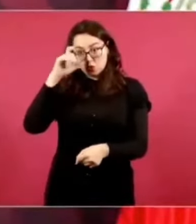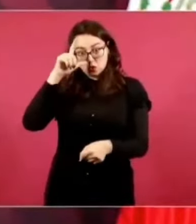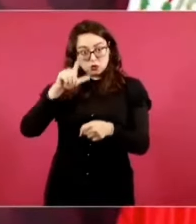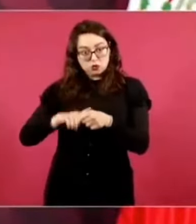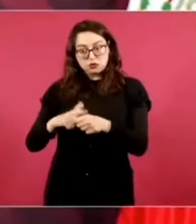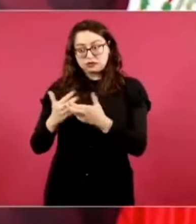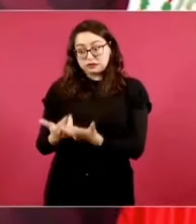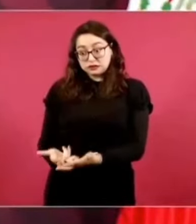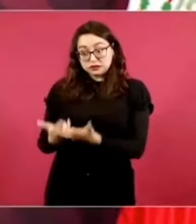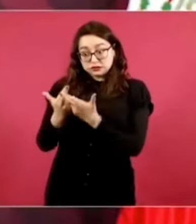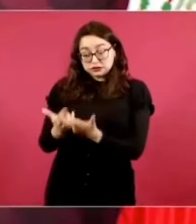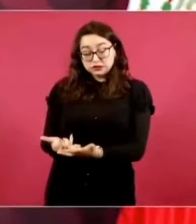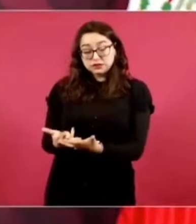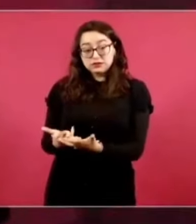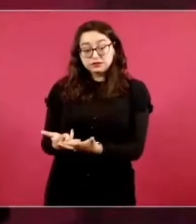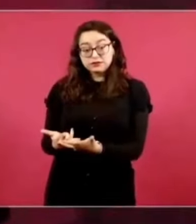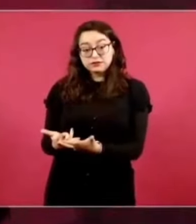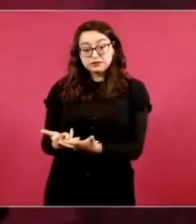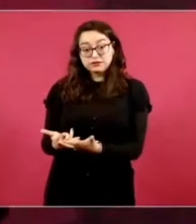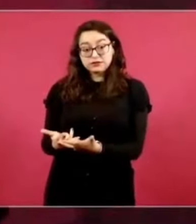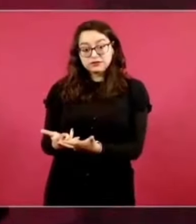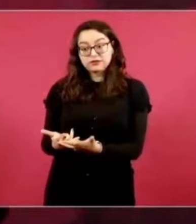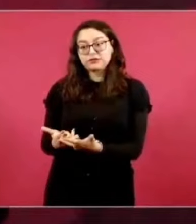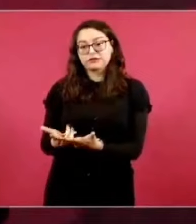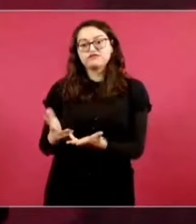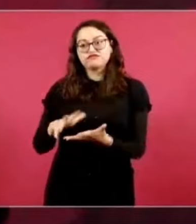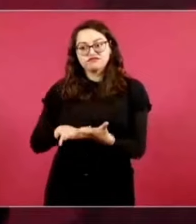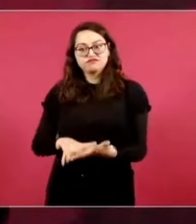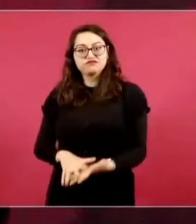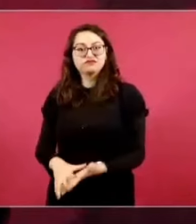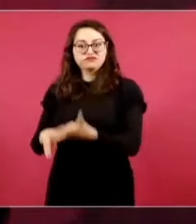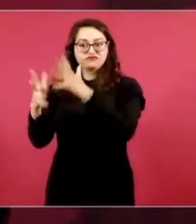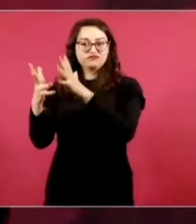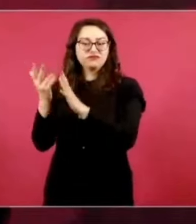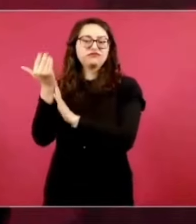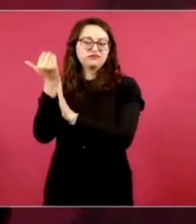menos violencia.